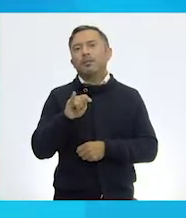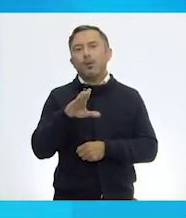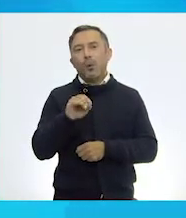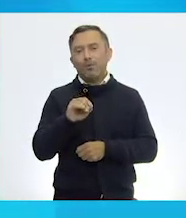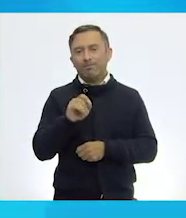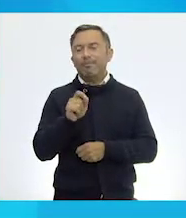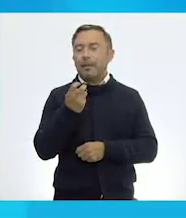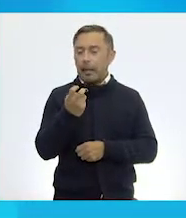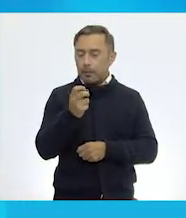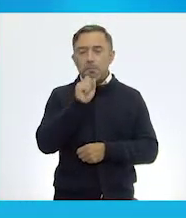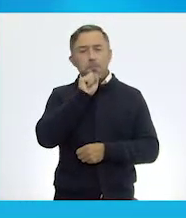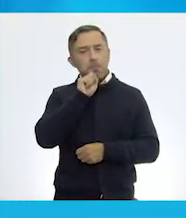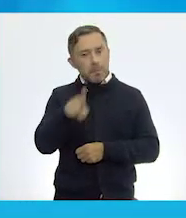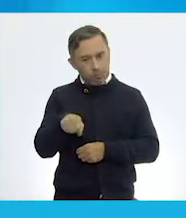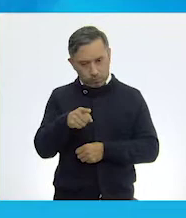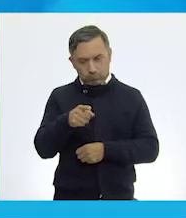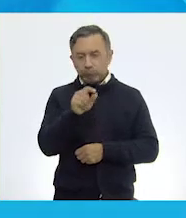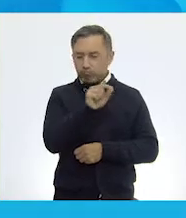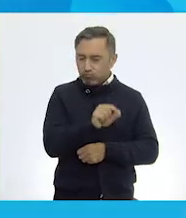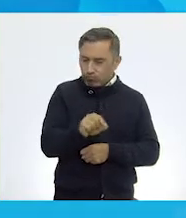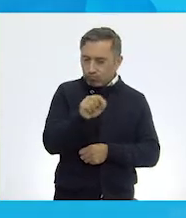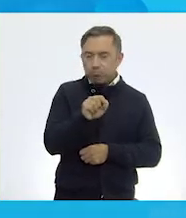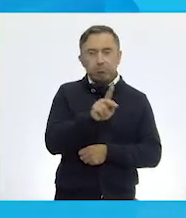Encerrar. Encerrar. Muy bien.